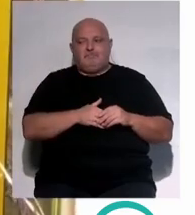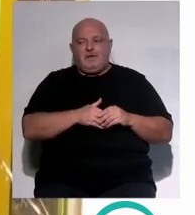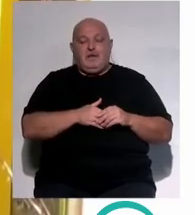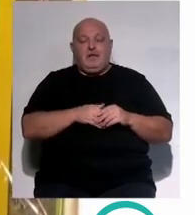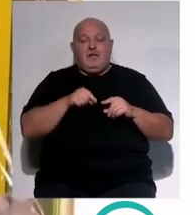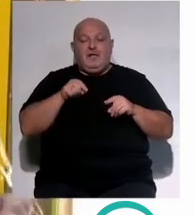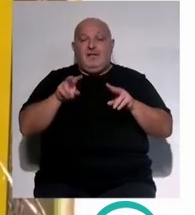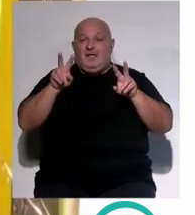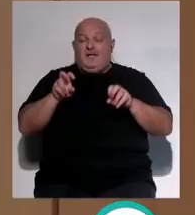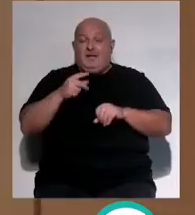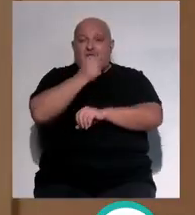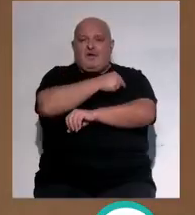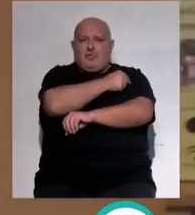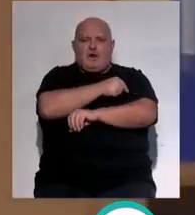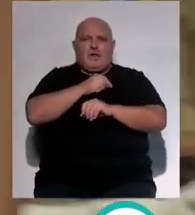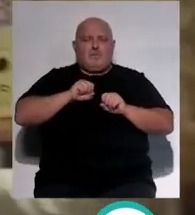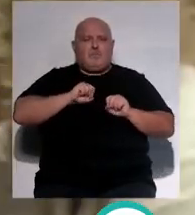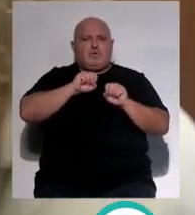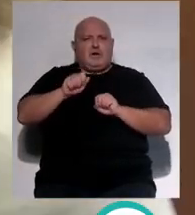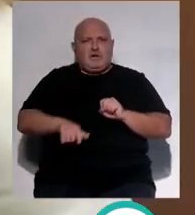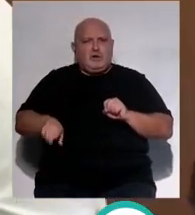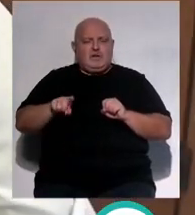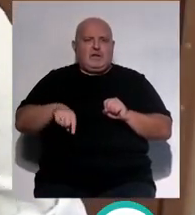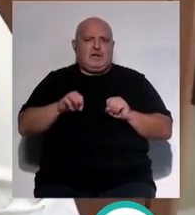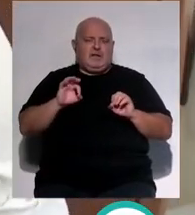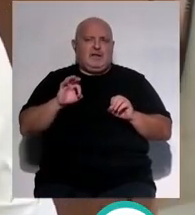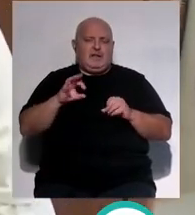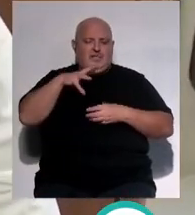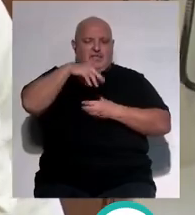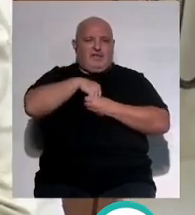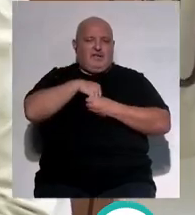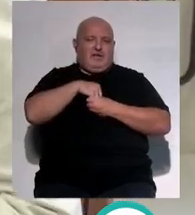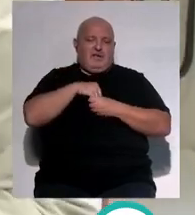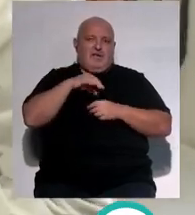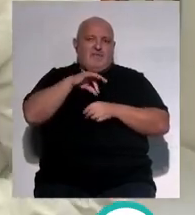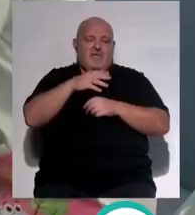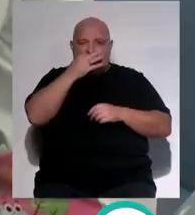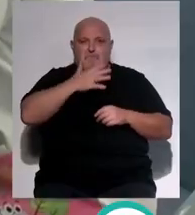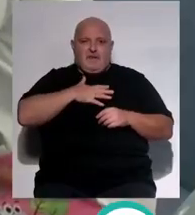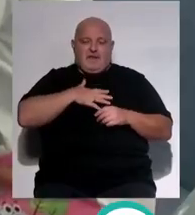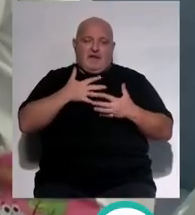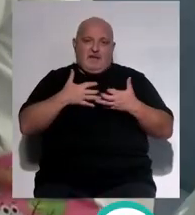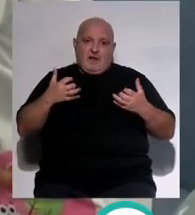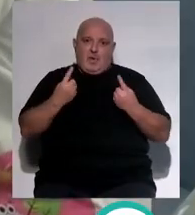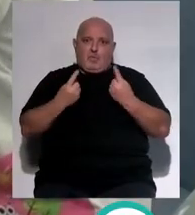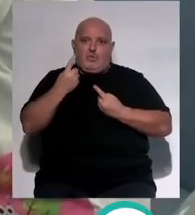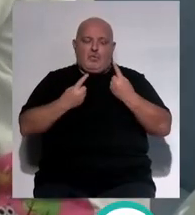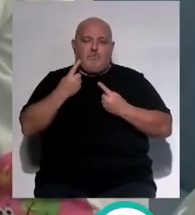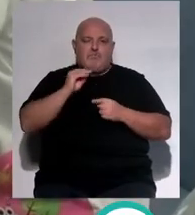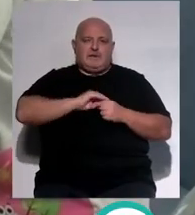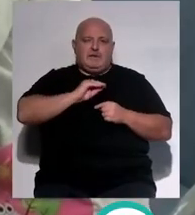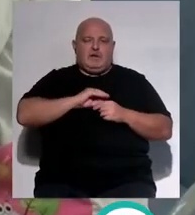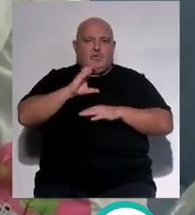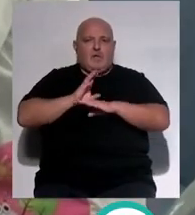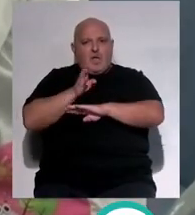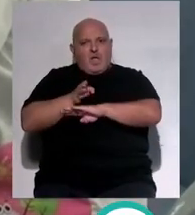Destacan que esta vacuna no solo protege a los niños entre los que la gripe puede ser una enfermedad grave generando un alto número de